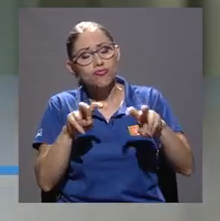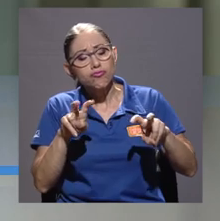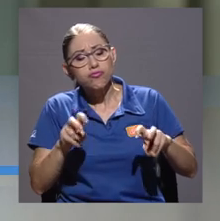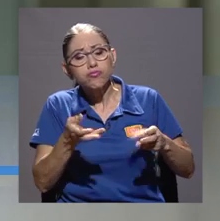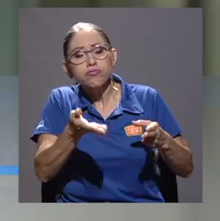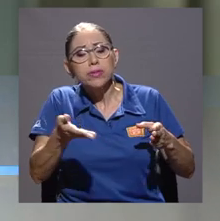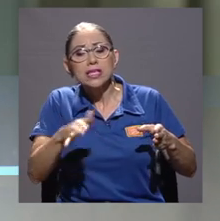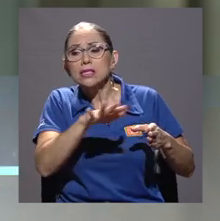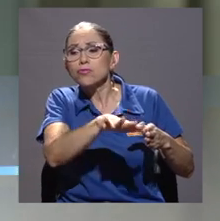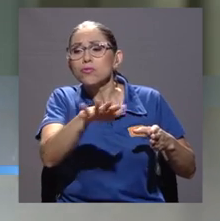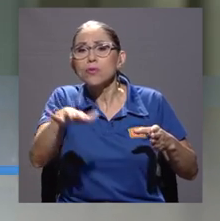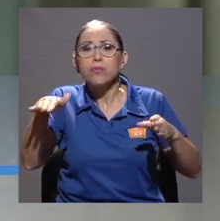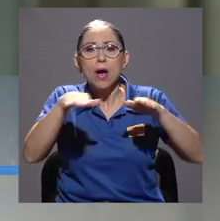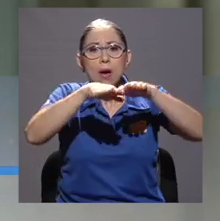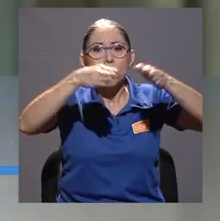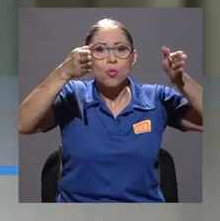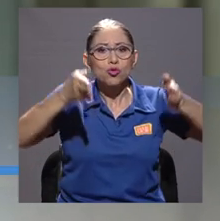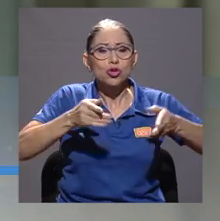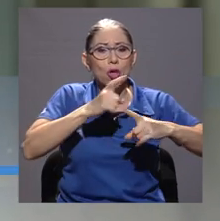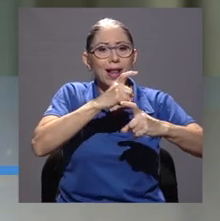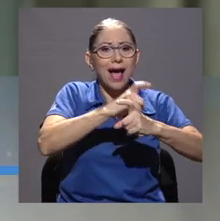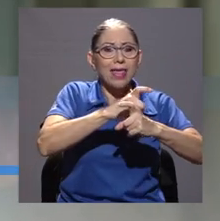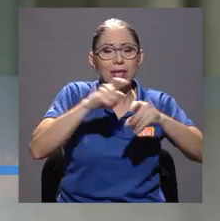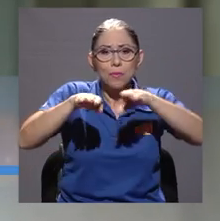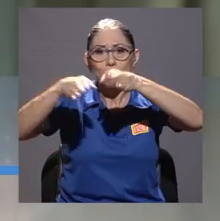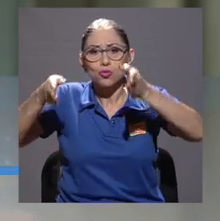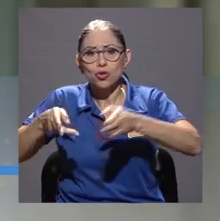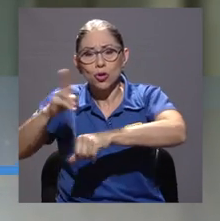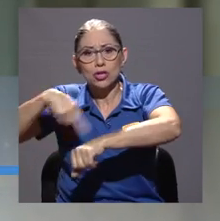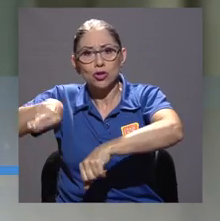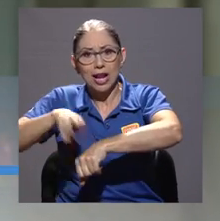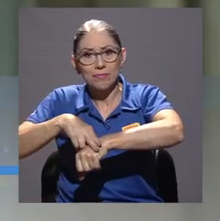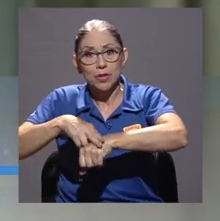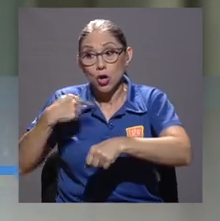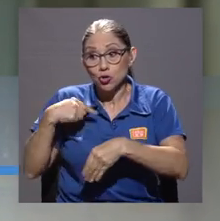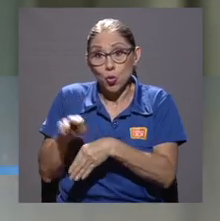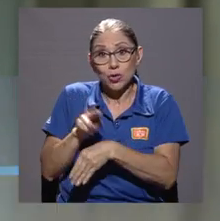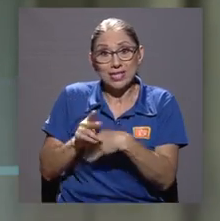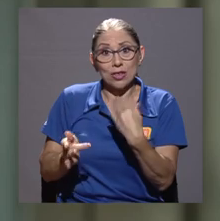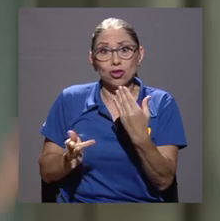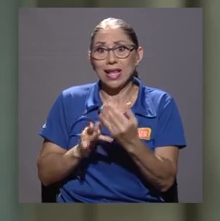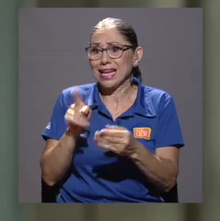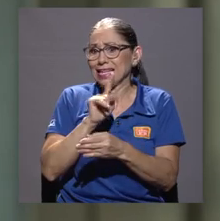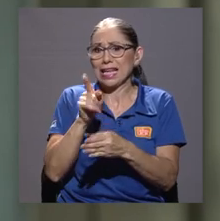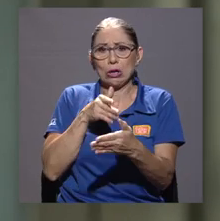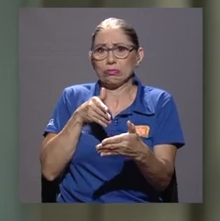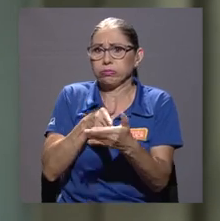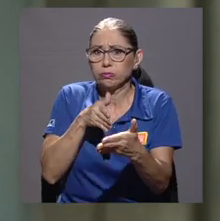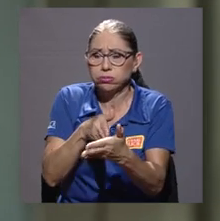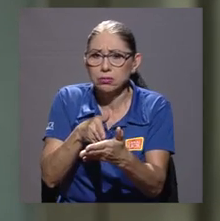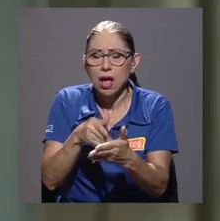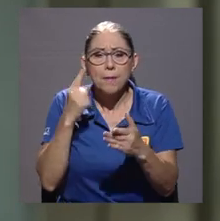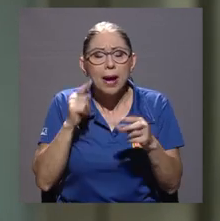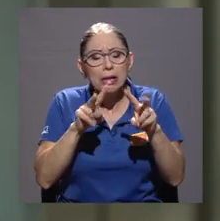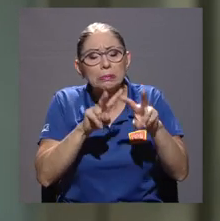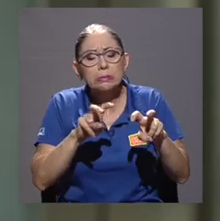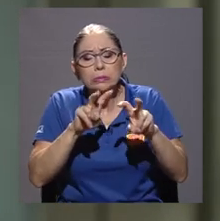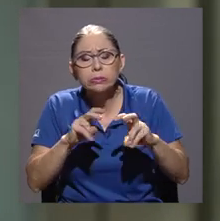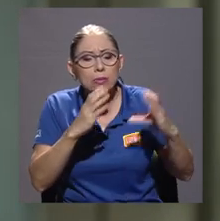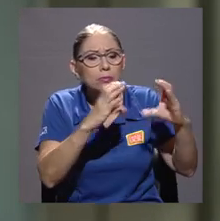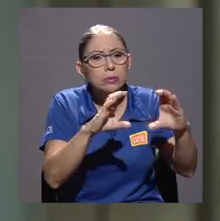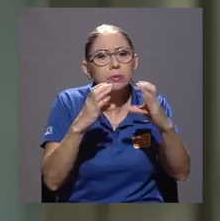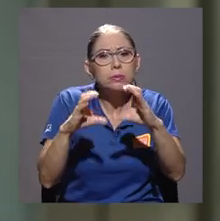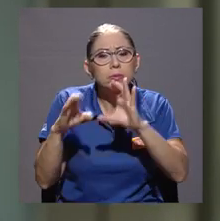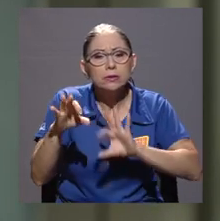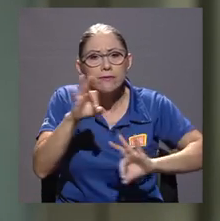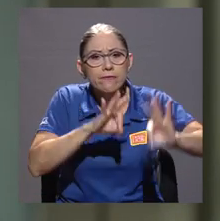de las colecciones del Museo del Jade y del Museo Nacional. Estoy usando técnicas no invasivas de caracterización físico-química que